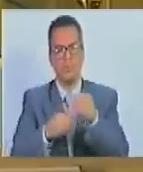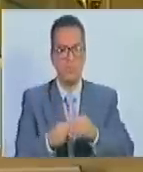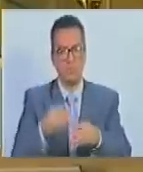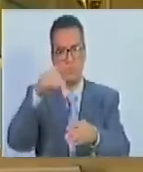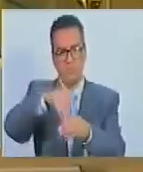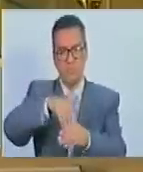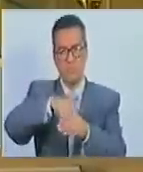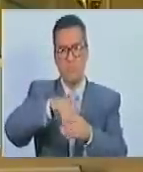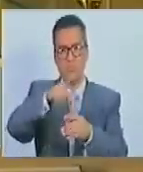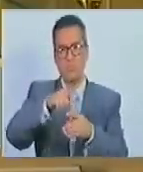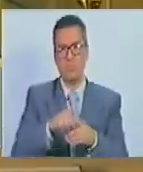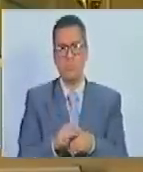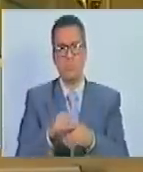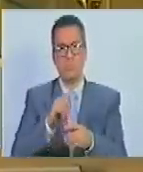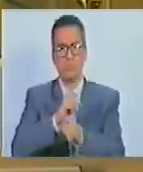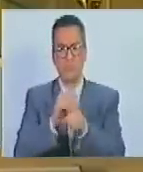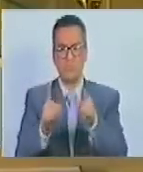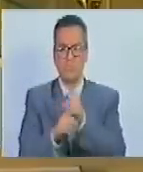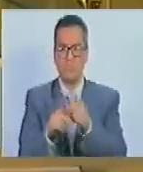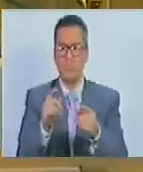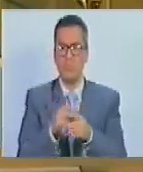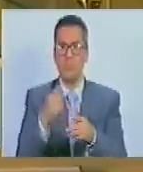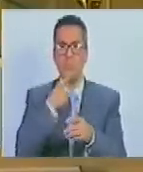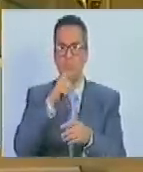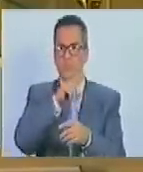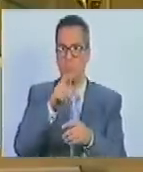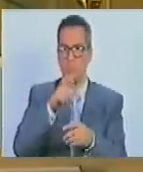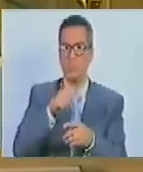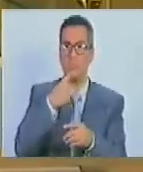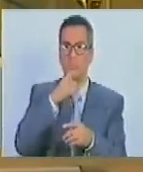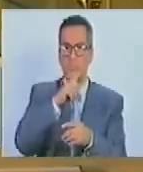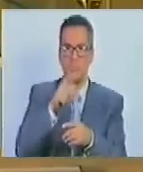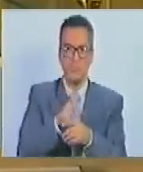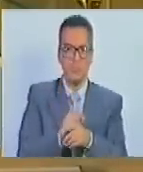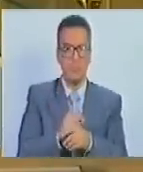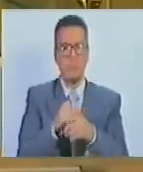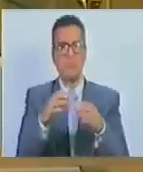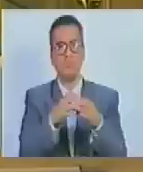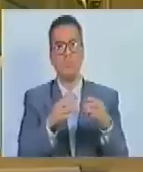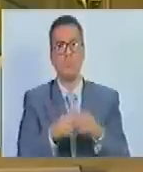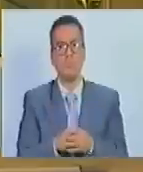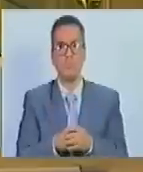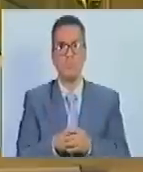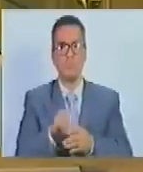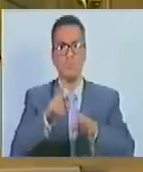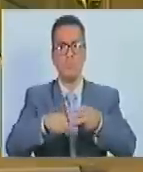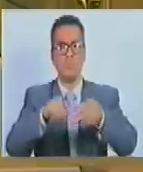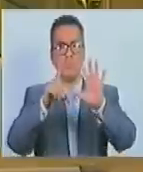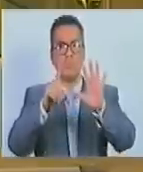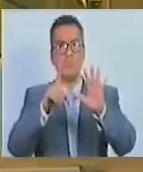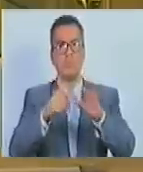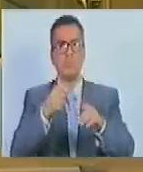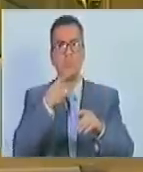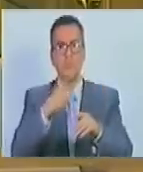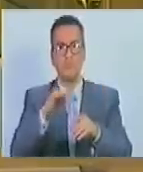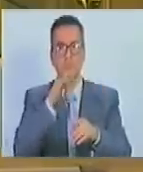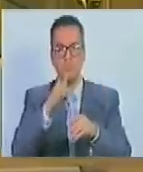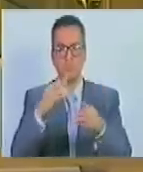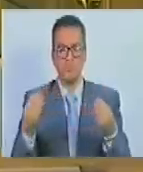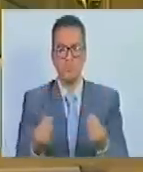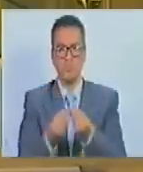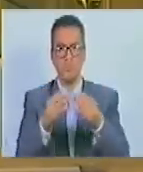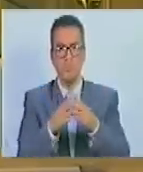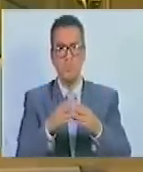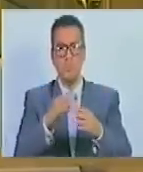electorales de revocatoria y las consultas sobre los aspectos relevantes de la comunidad. Dieciséis, notificar al colectivo